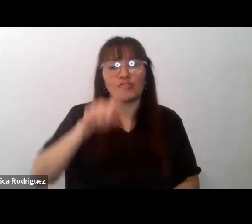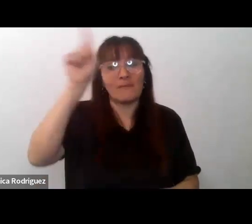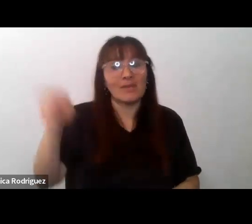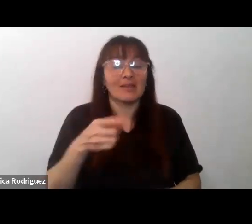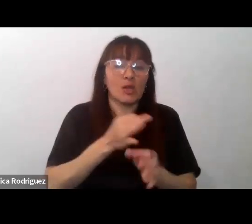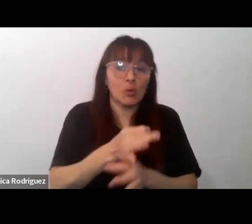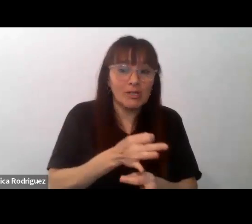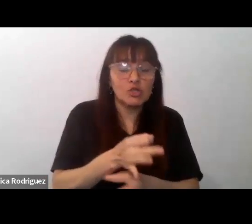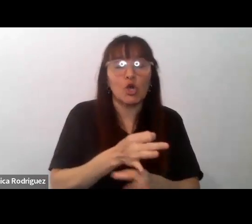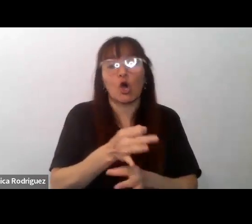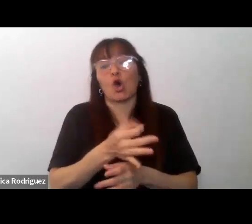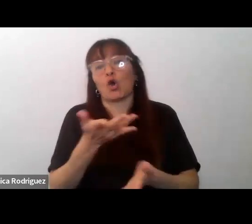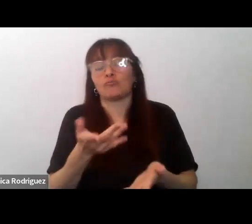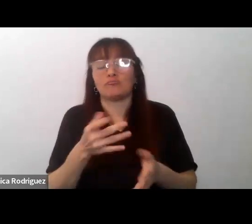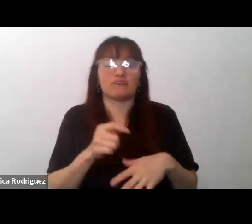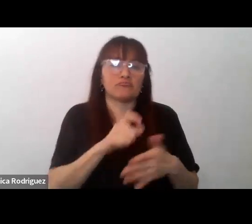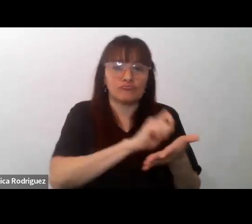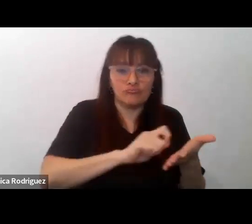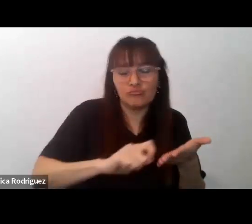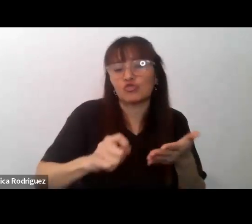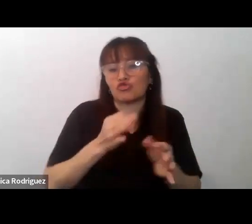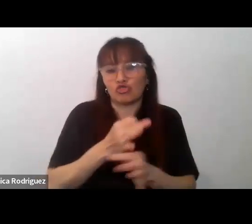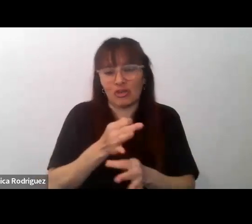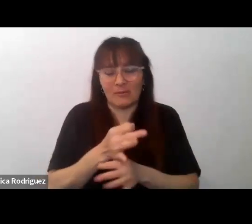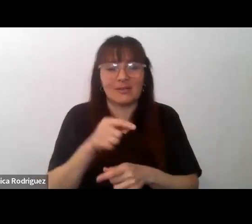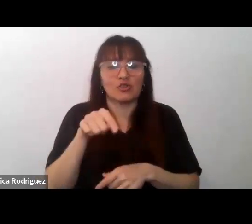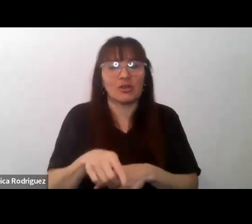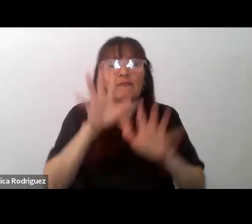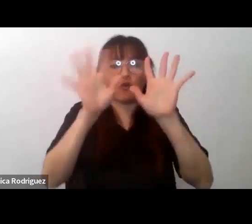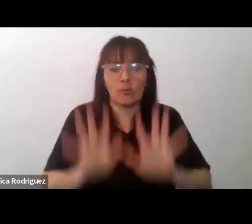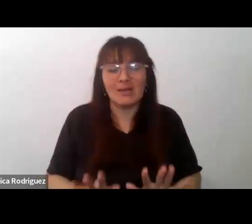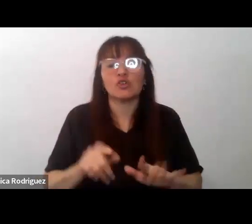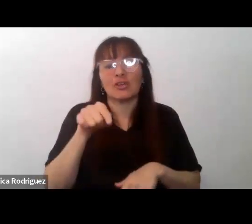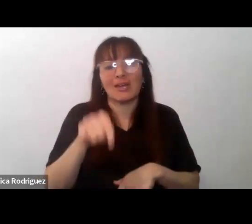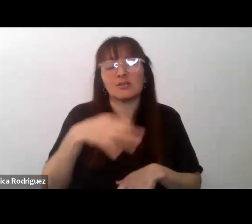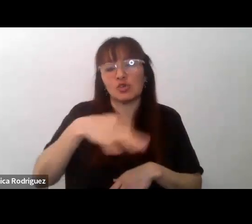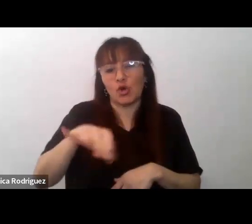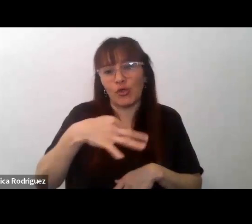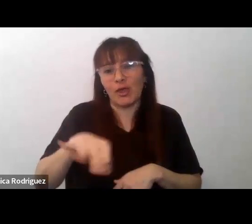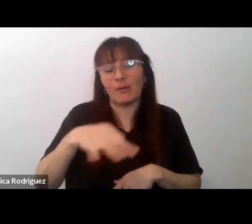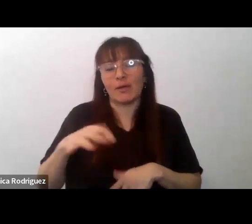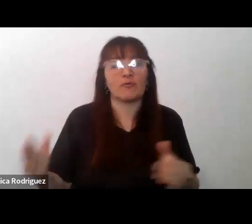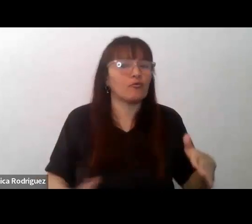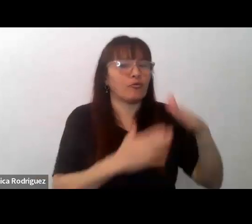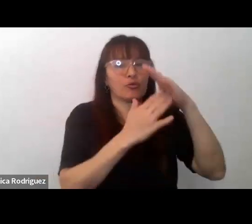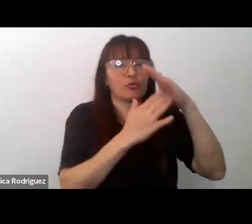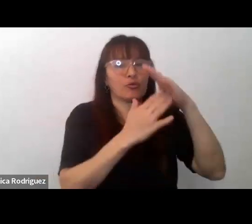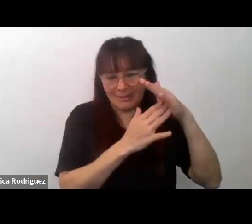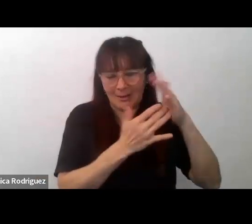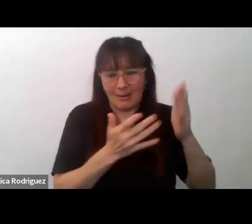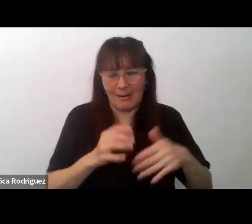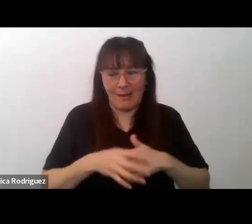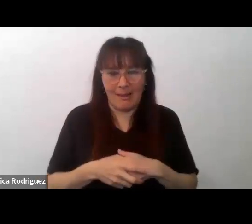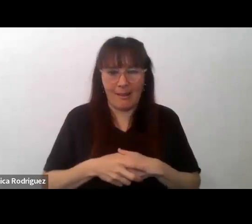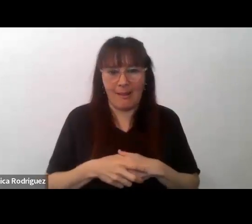educación la socialización y la formación deben escribir en su prioridad la salvaguarda